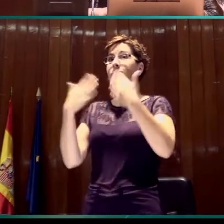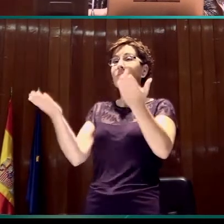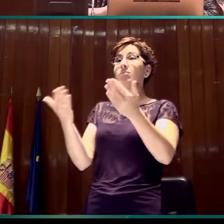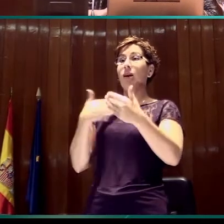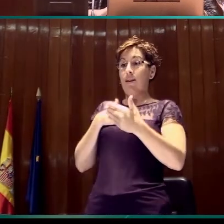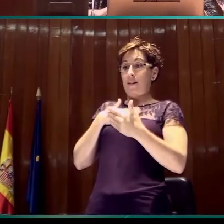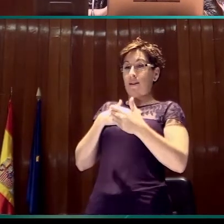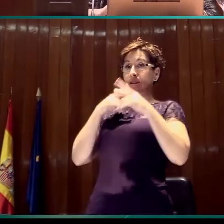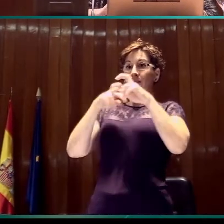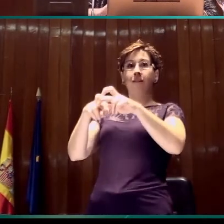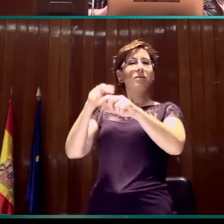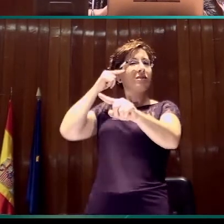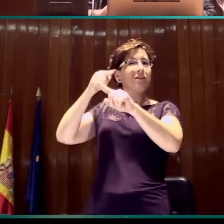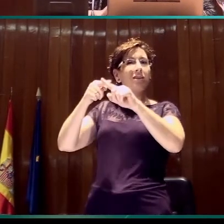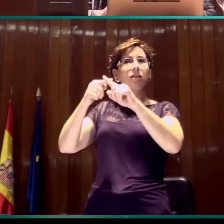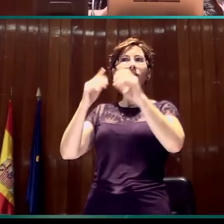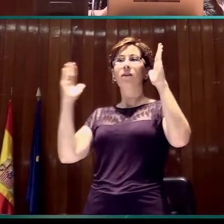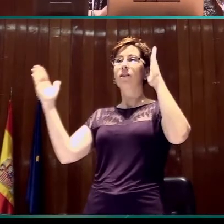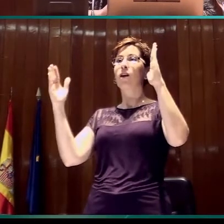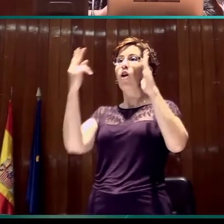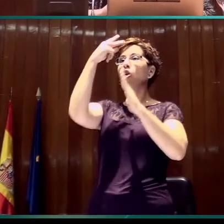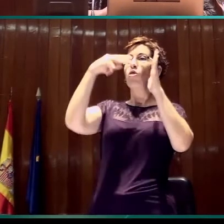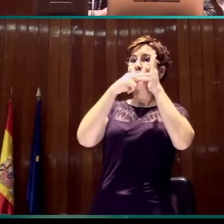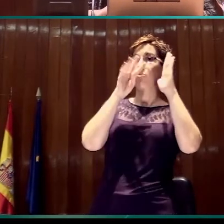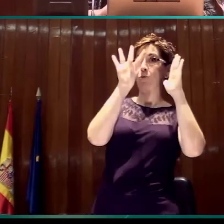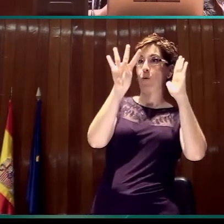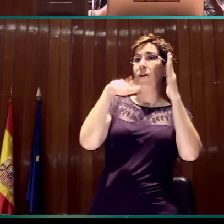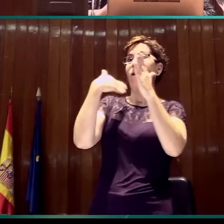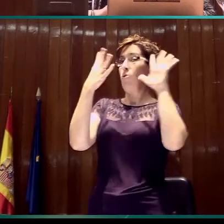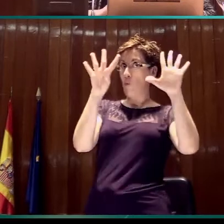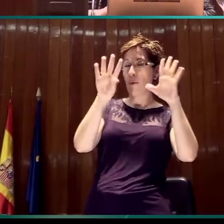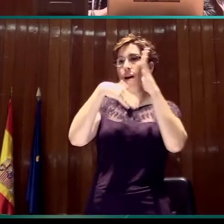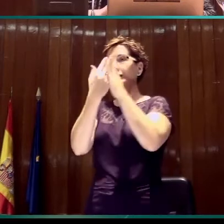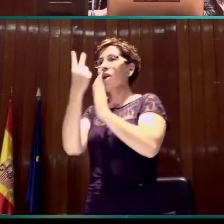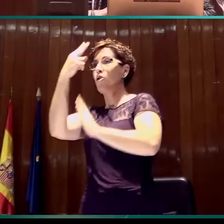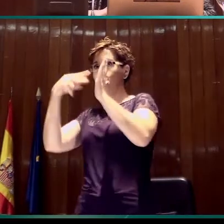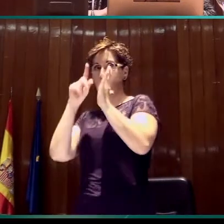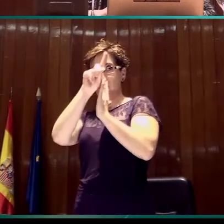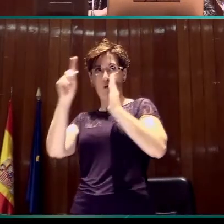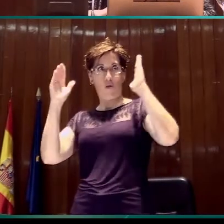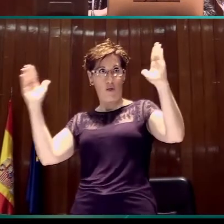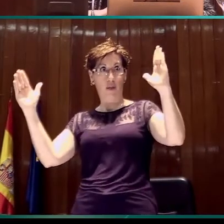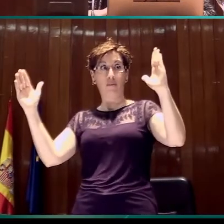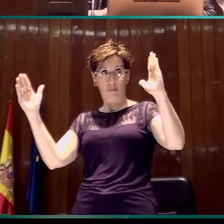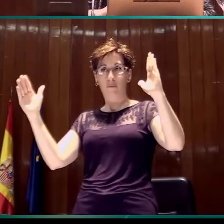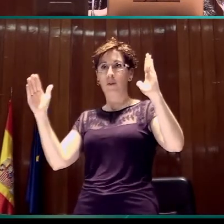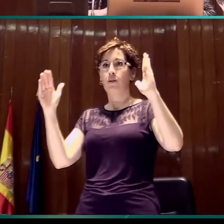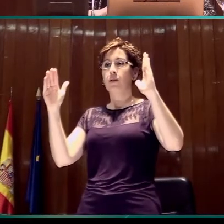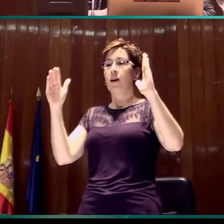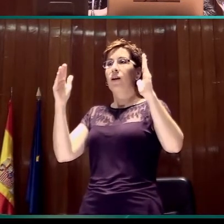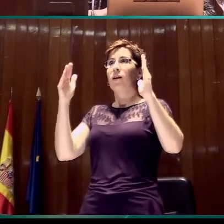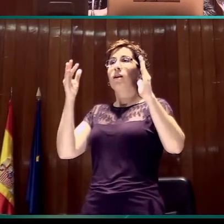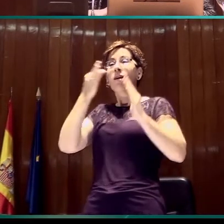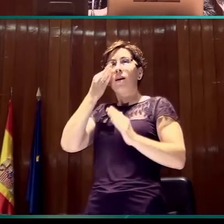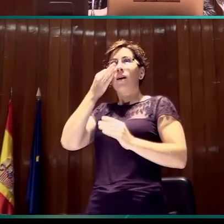se ha limitado al periodo comprendido entre 2009 y el 2011. Aunque se conocen los datos de las emisiones en